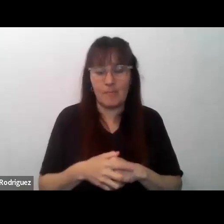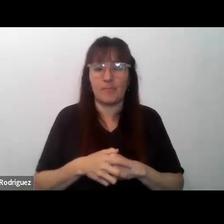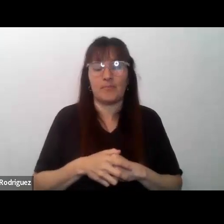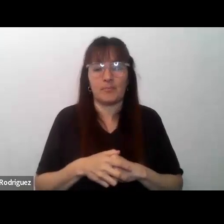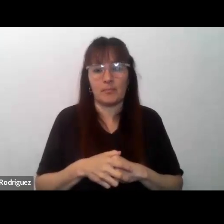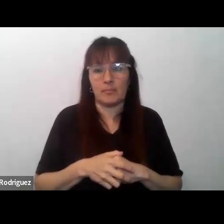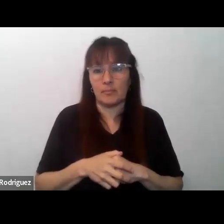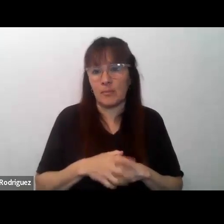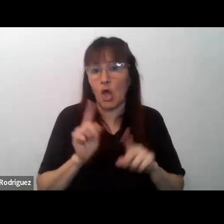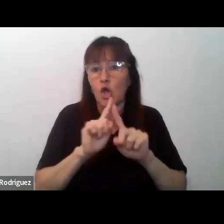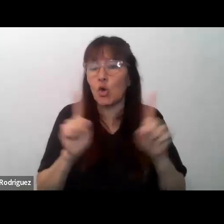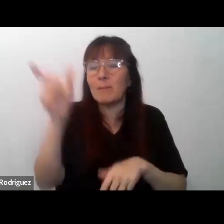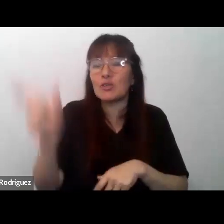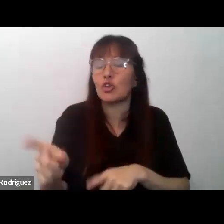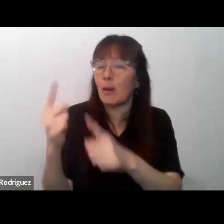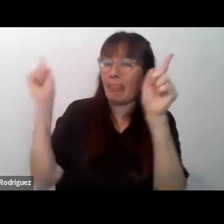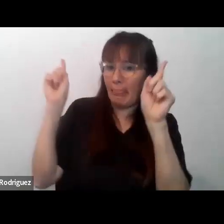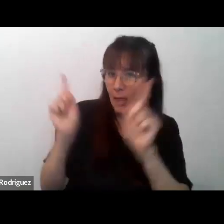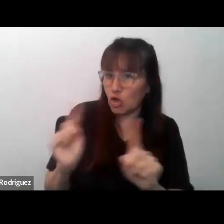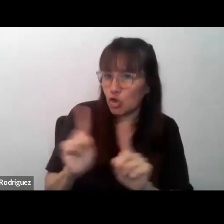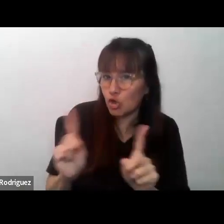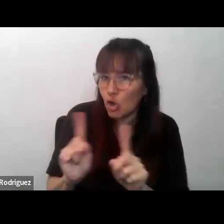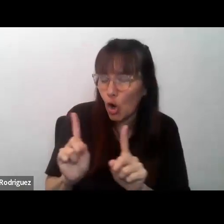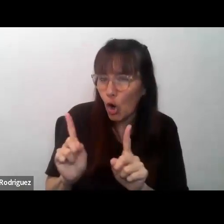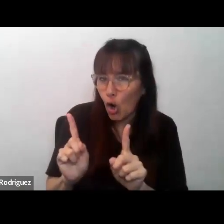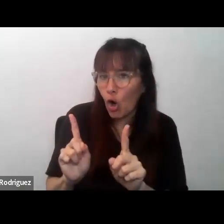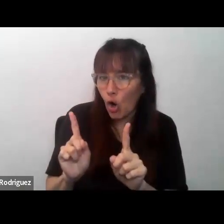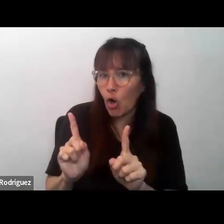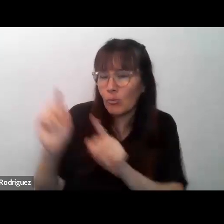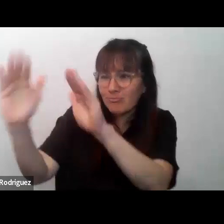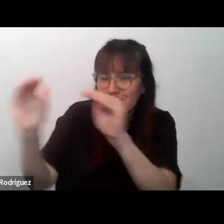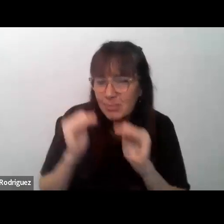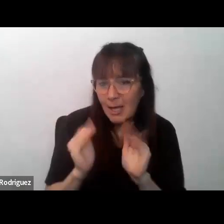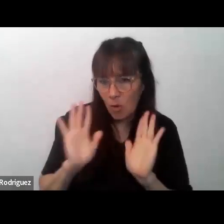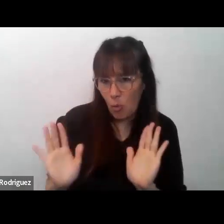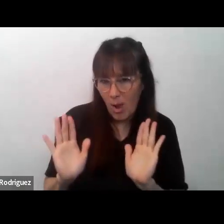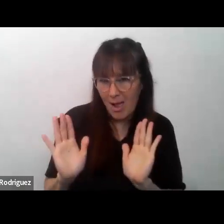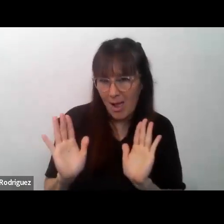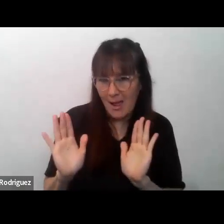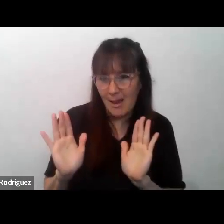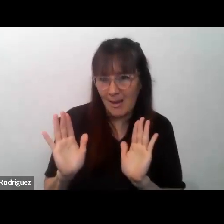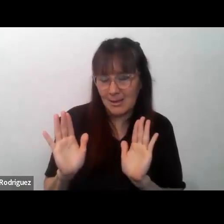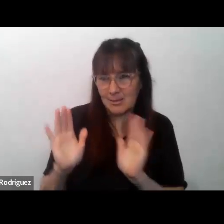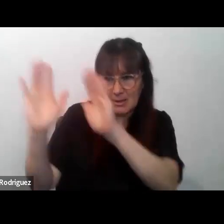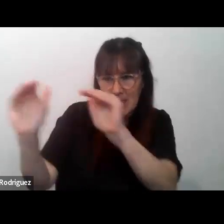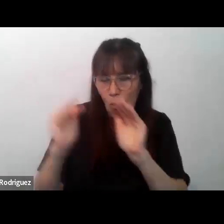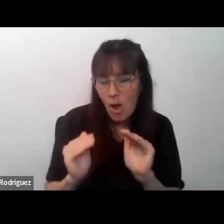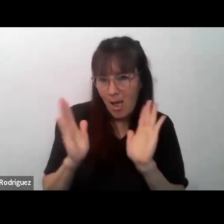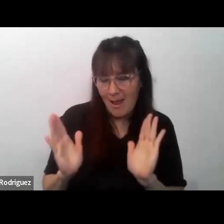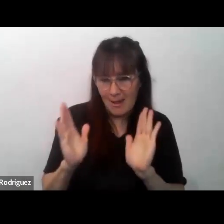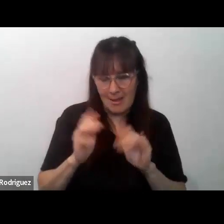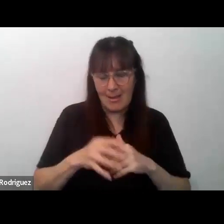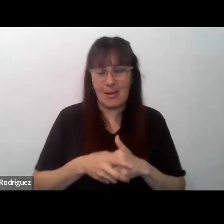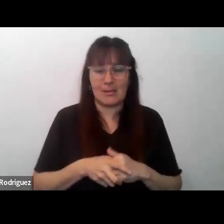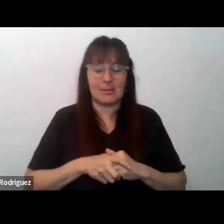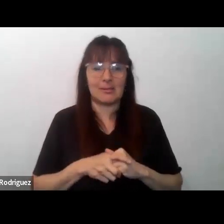no con un diferente sino con un semejante diferente porque el otro que consideramos como otro también es un semejante este